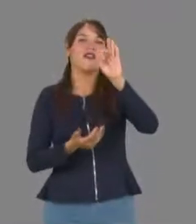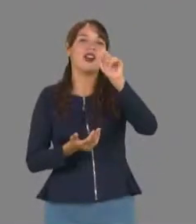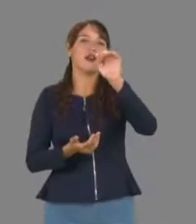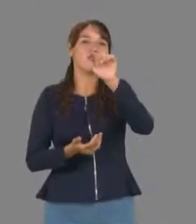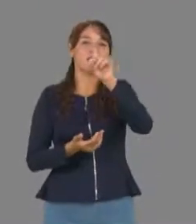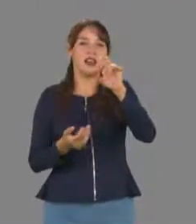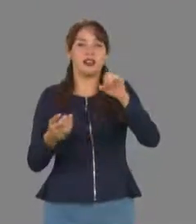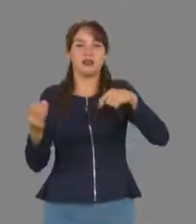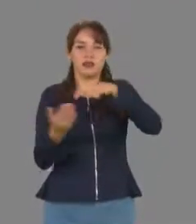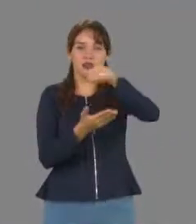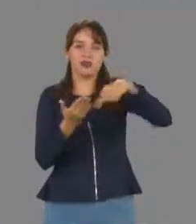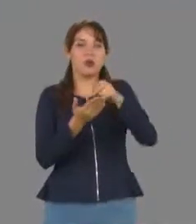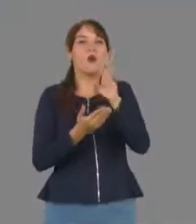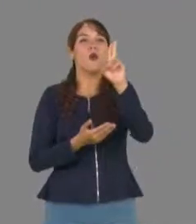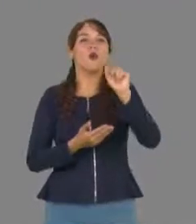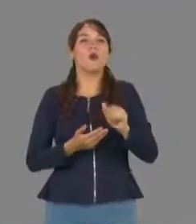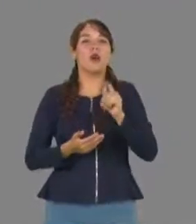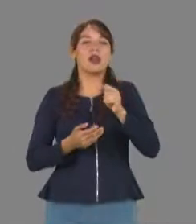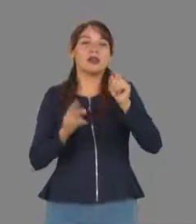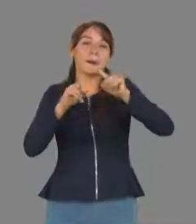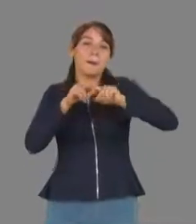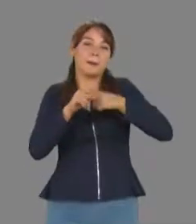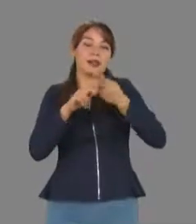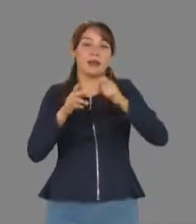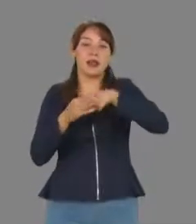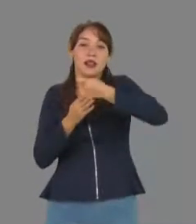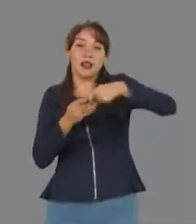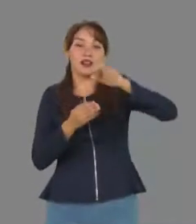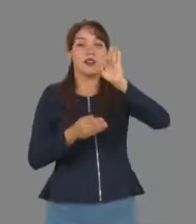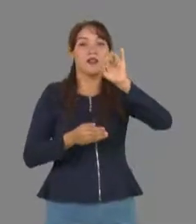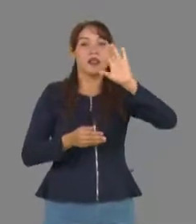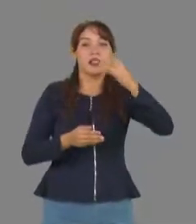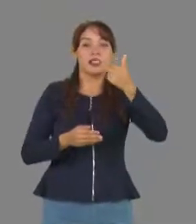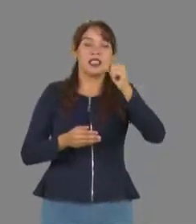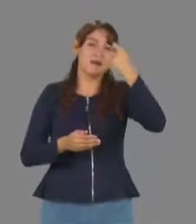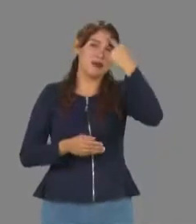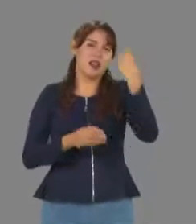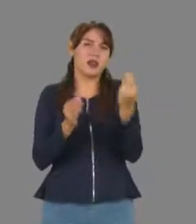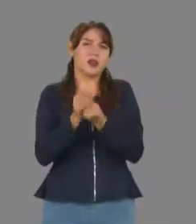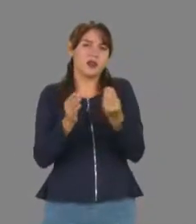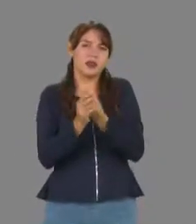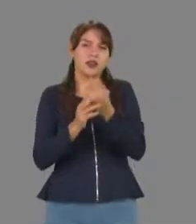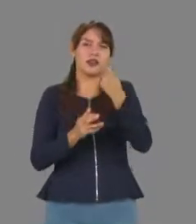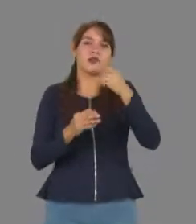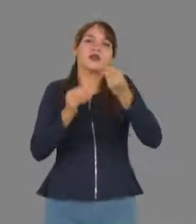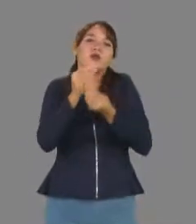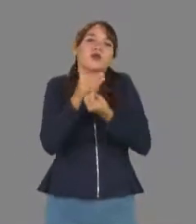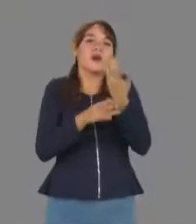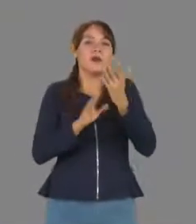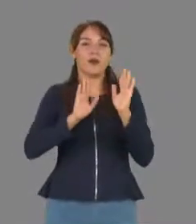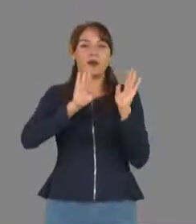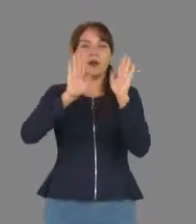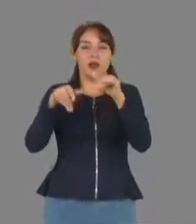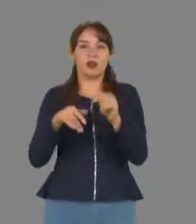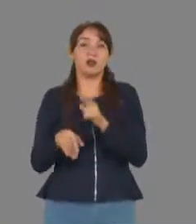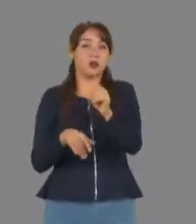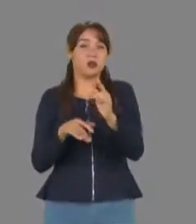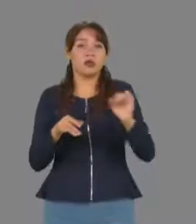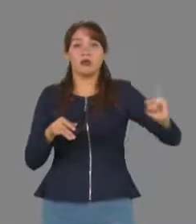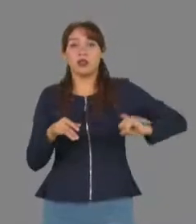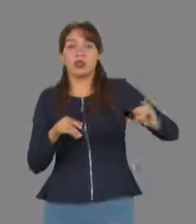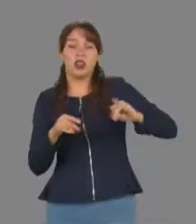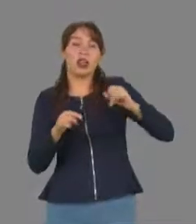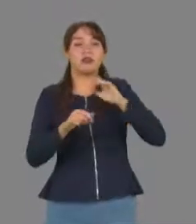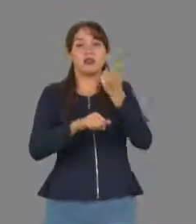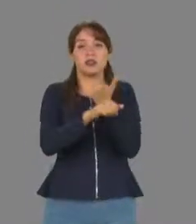en toda la entidad comenzaron sus procesos de entrega de fichas para los cursos propedéuticos a alumnos de nuevo ingreso. Si eres aspirante a cursar